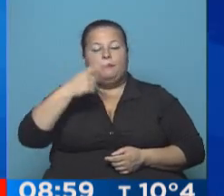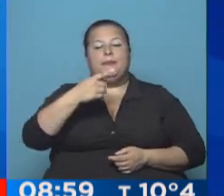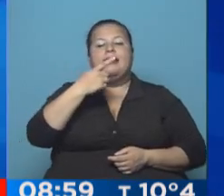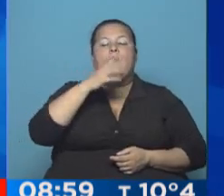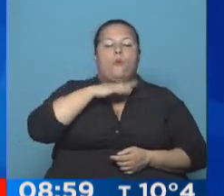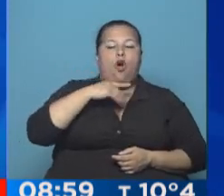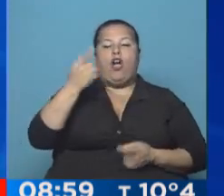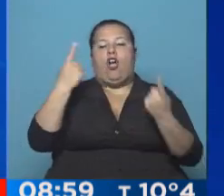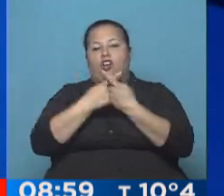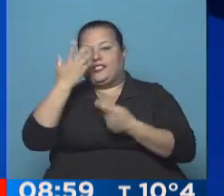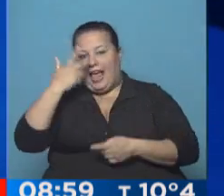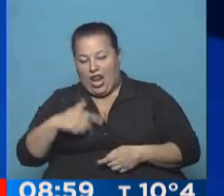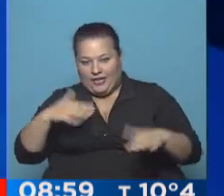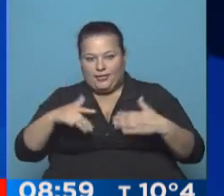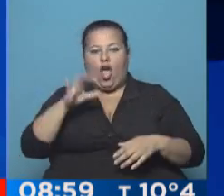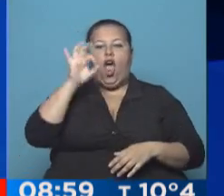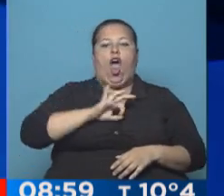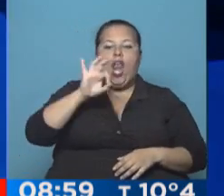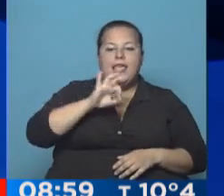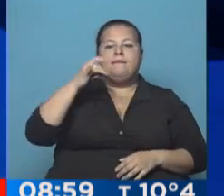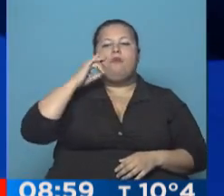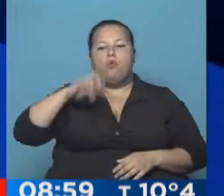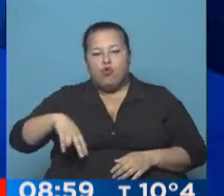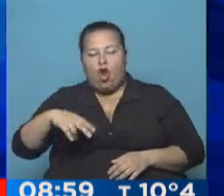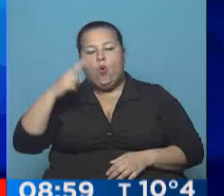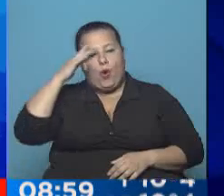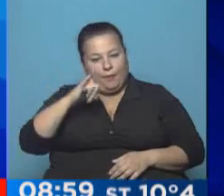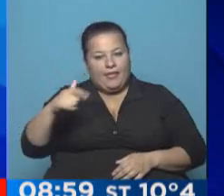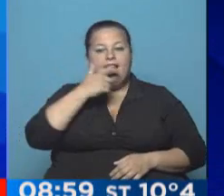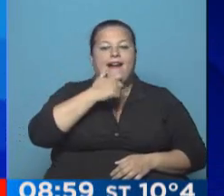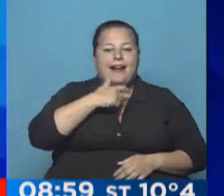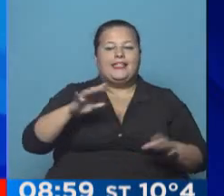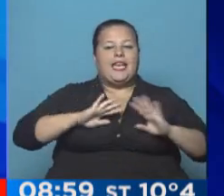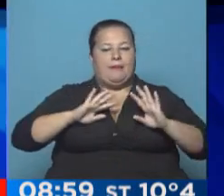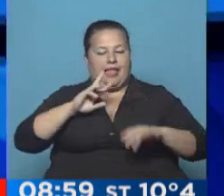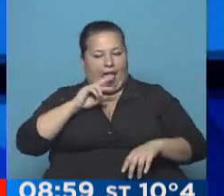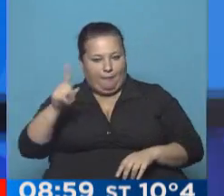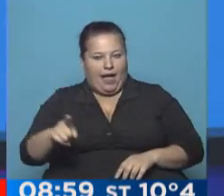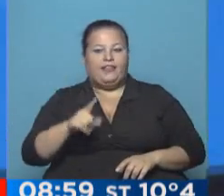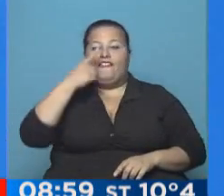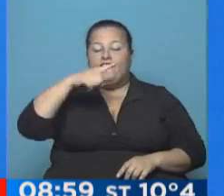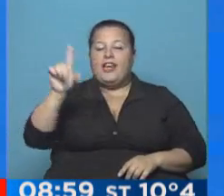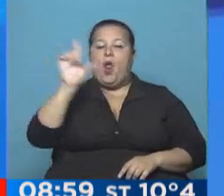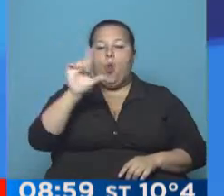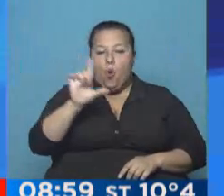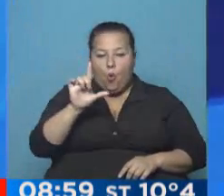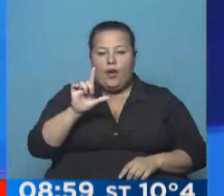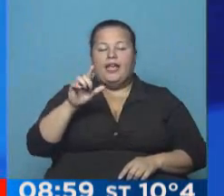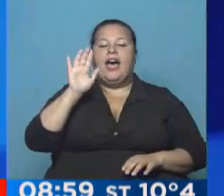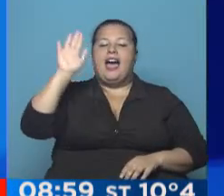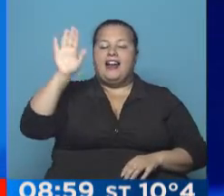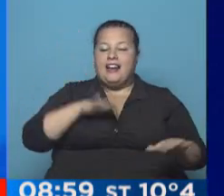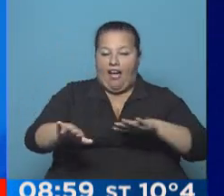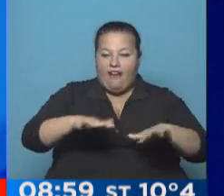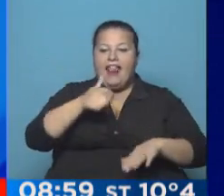Boca recibe a San Lorenzo, Olimpo, Unión, 21 a 30, Racing, Gimnasia y Grima La Plata. Cierran el lunes a Atlético Rafael